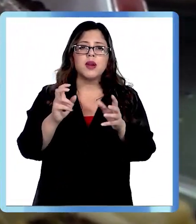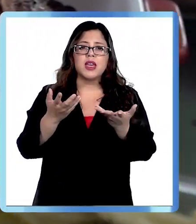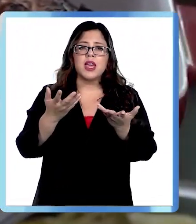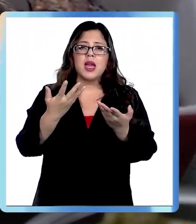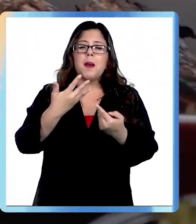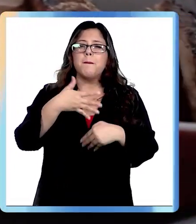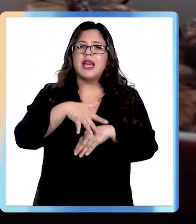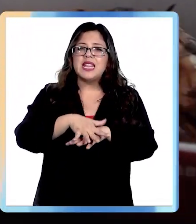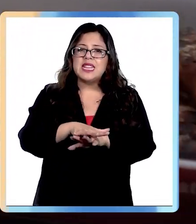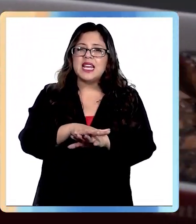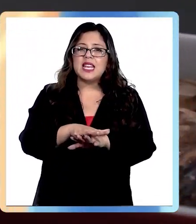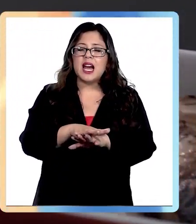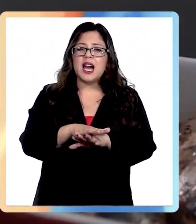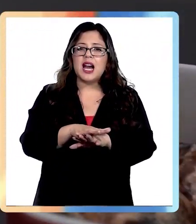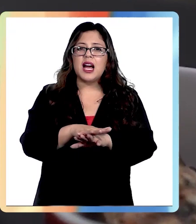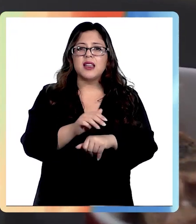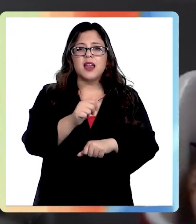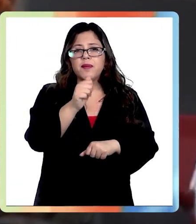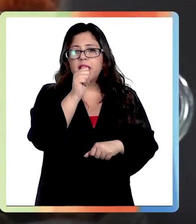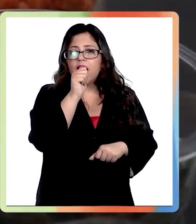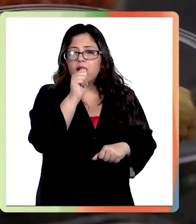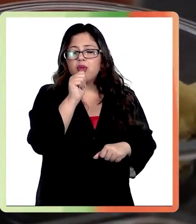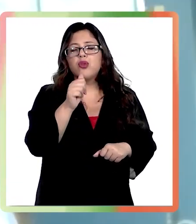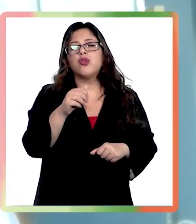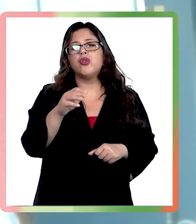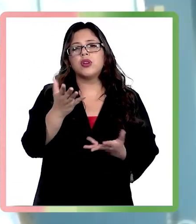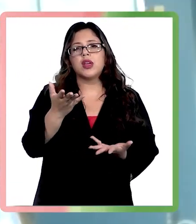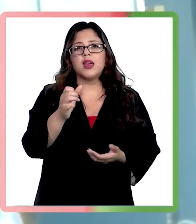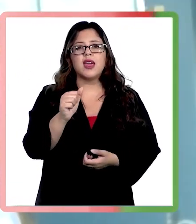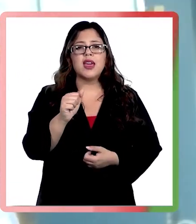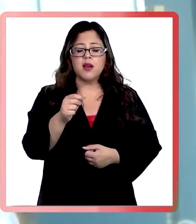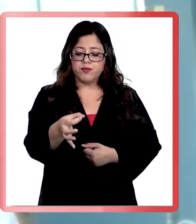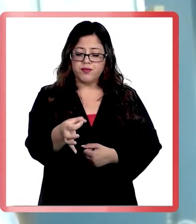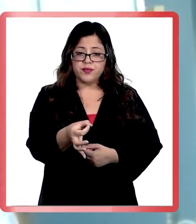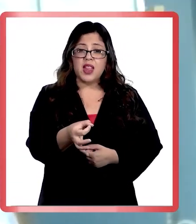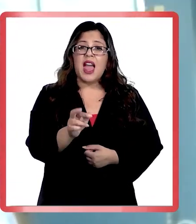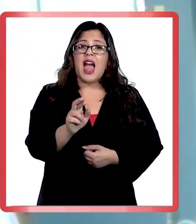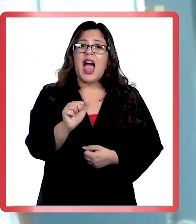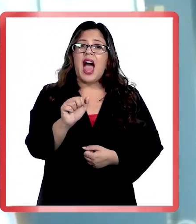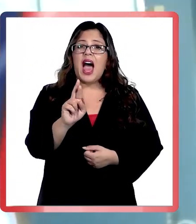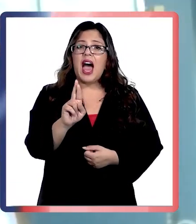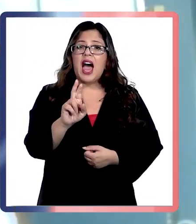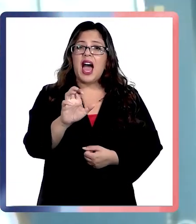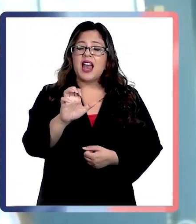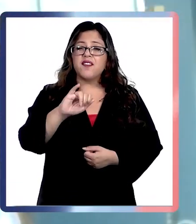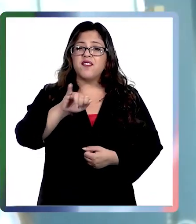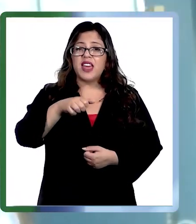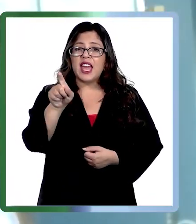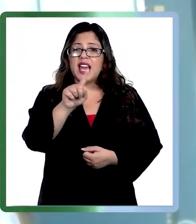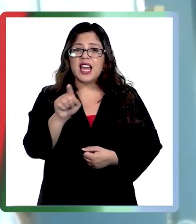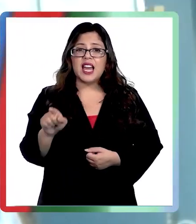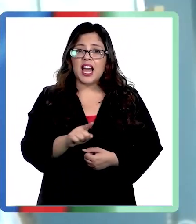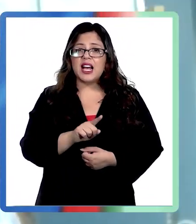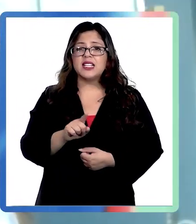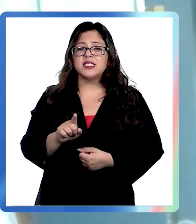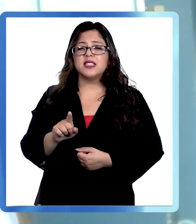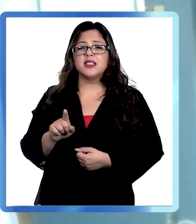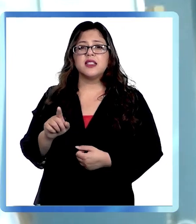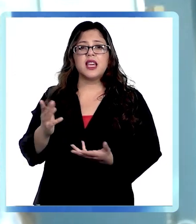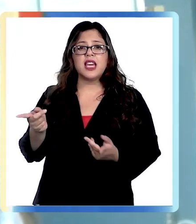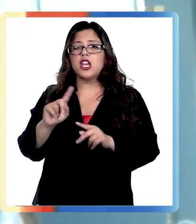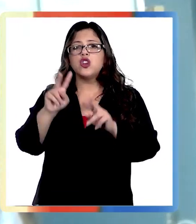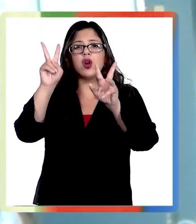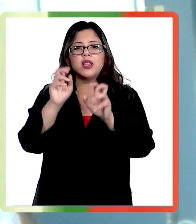integrante, tipo arroz integral, choclo, abas, arvejas. Favoreciendo eso por sobre los clásicos AFP, ¿no?